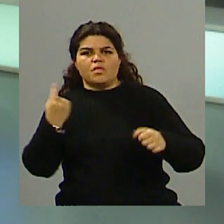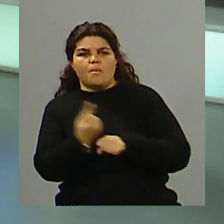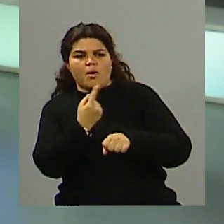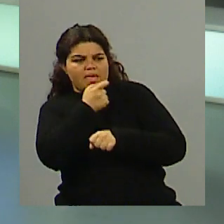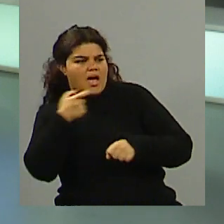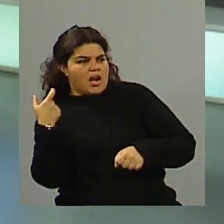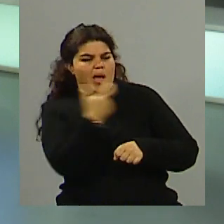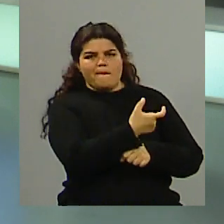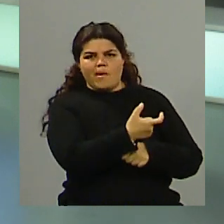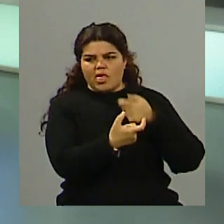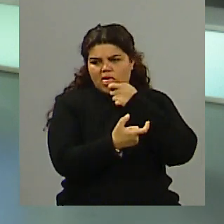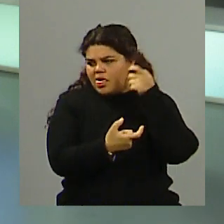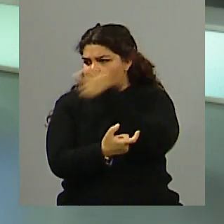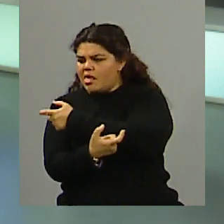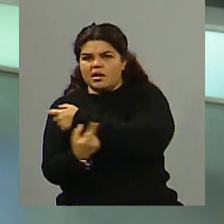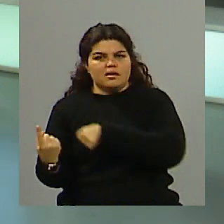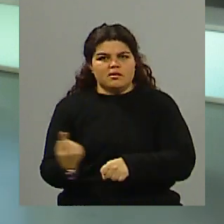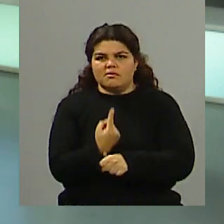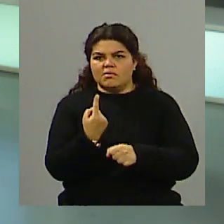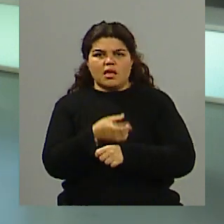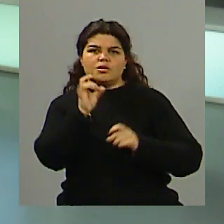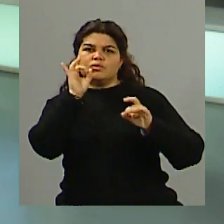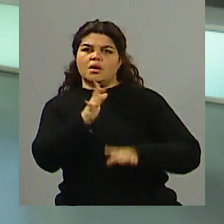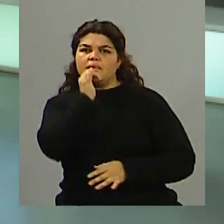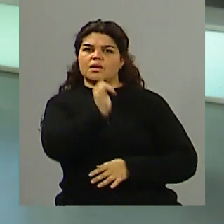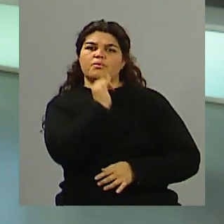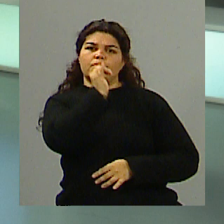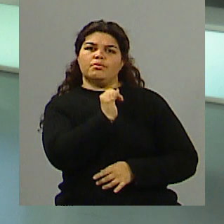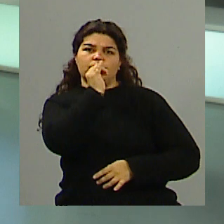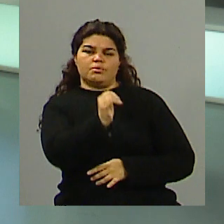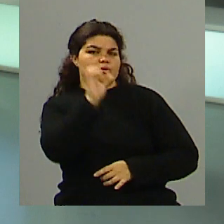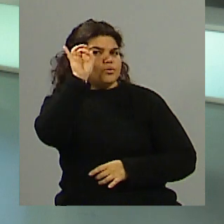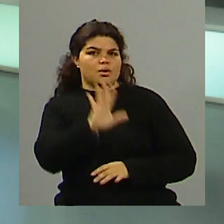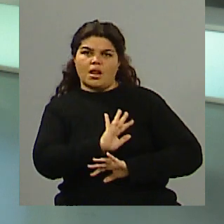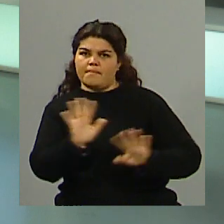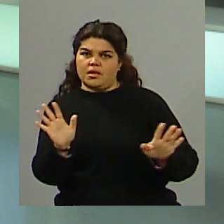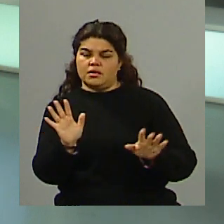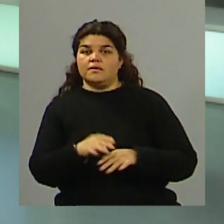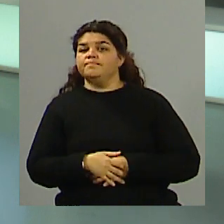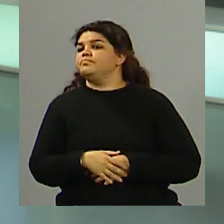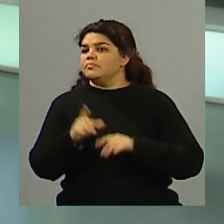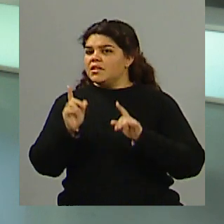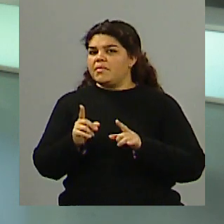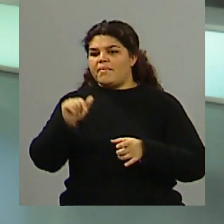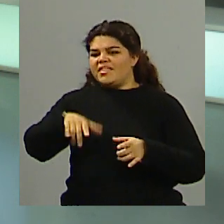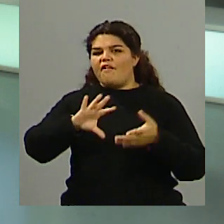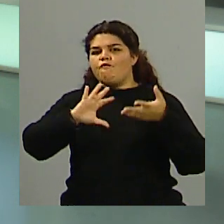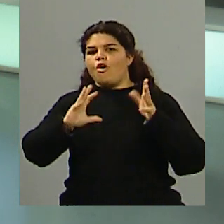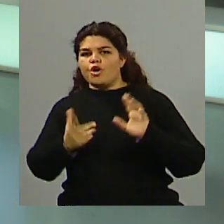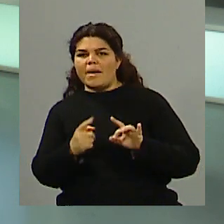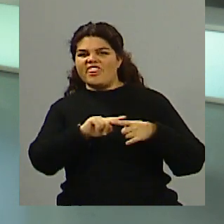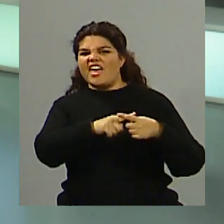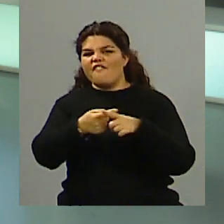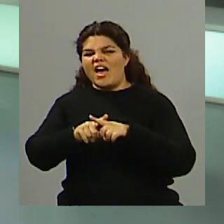es un formato. Vamos a decir que los debates tienen diferentes formatos, los cuales están muy estructurados. Yo